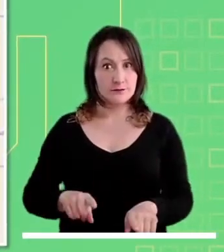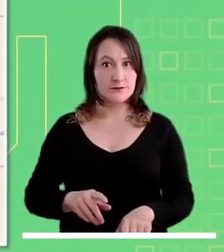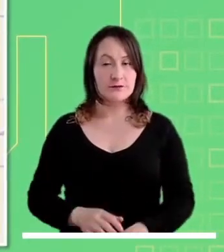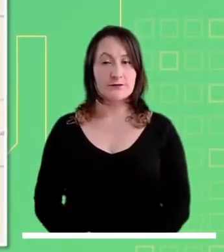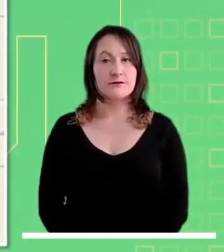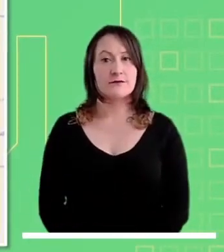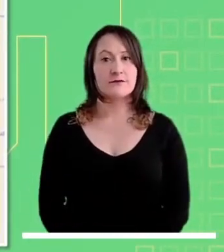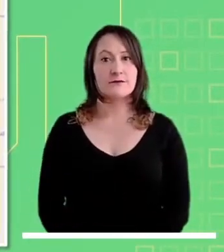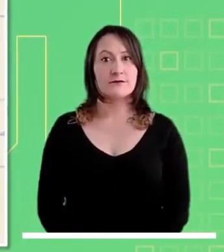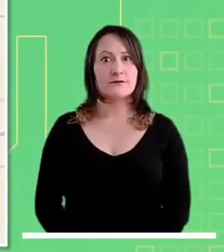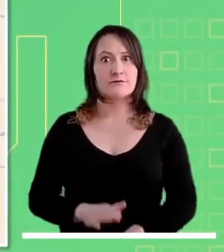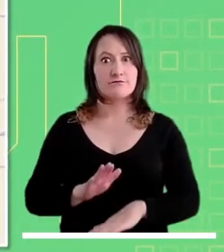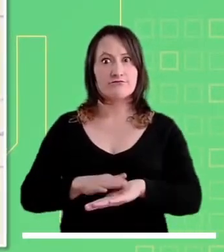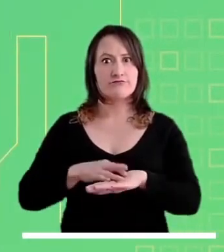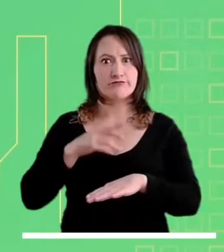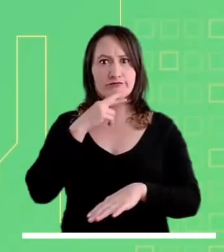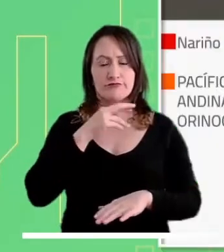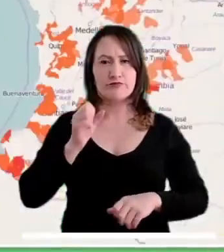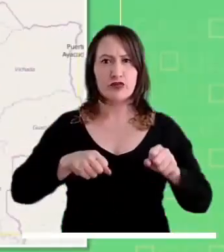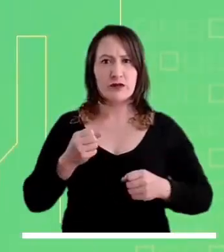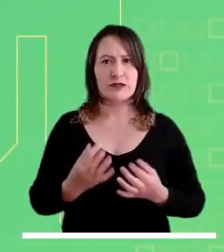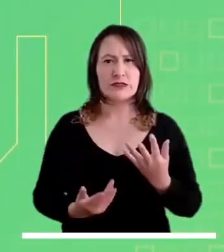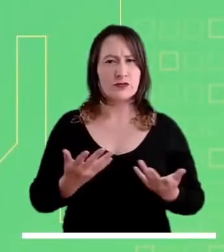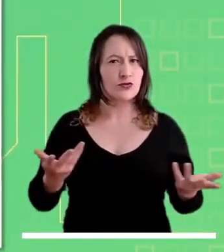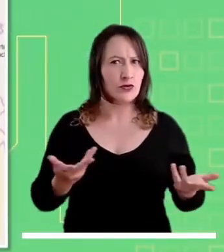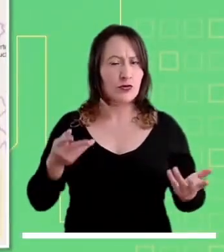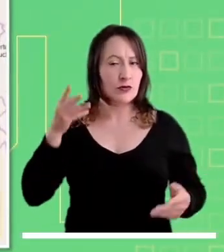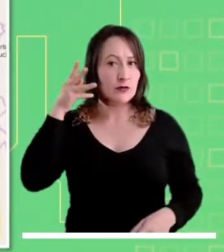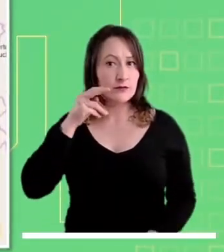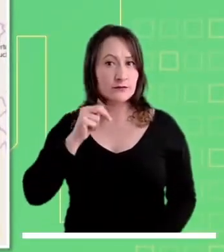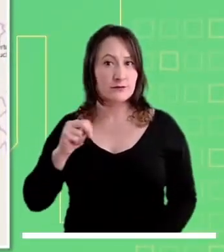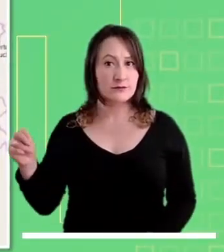Santander, Tolima, Cundinamarca y Boyacá.